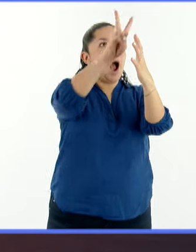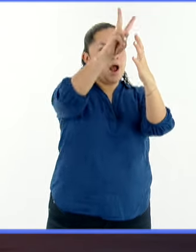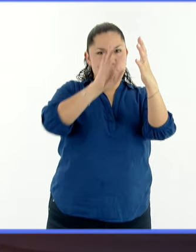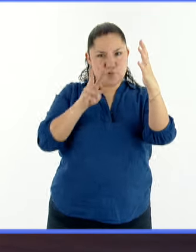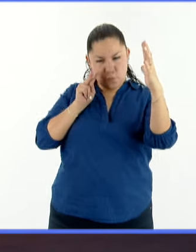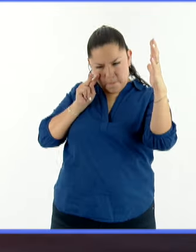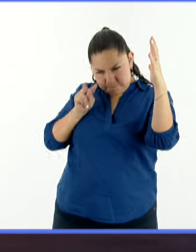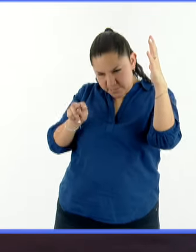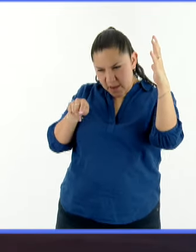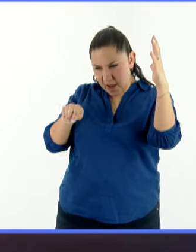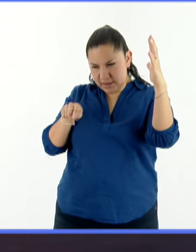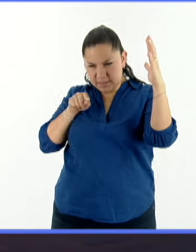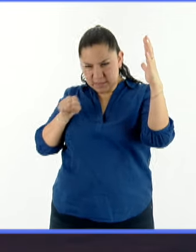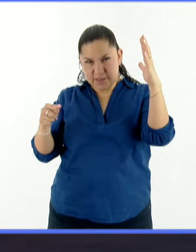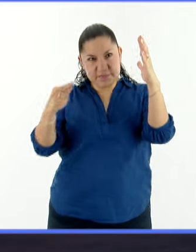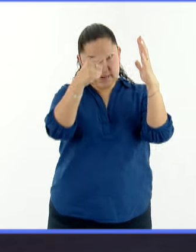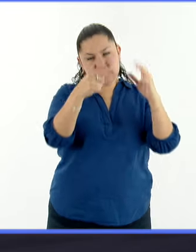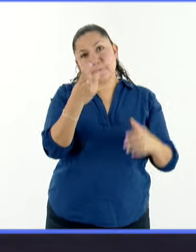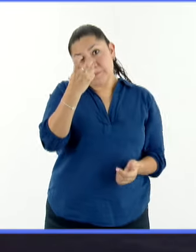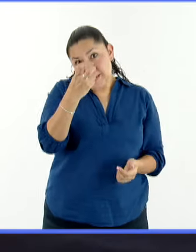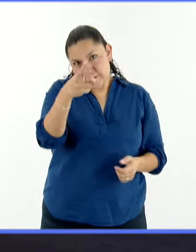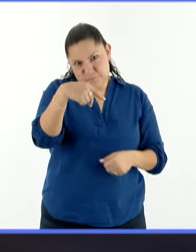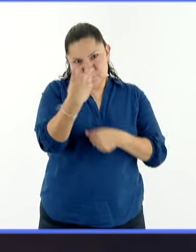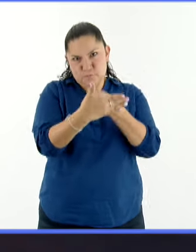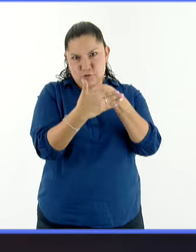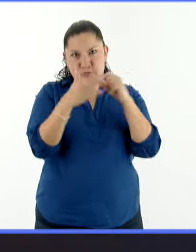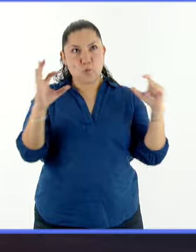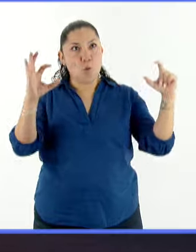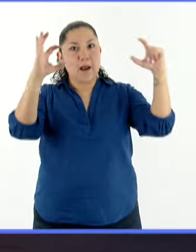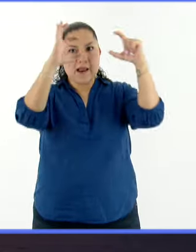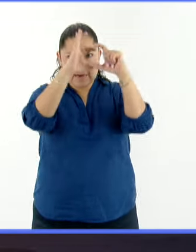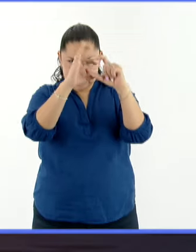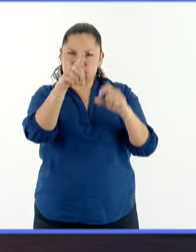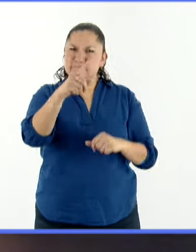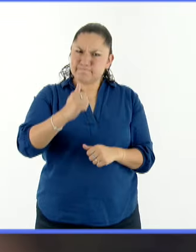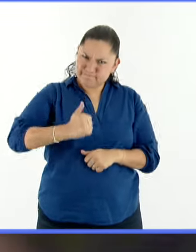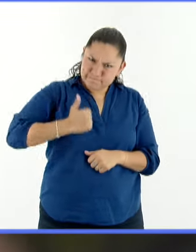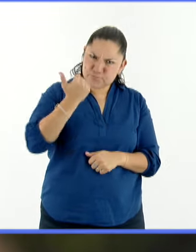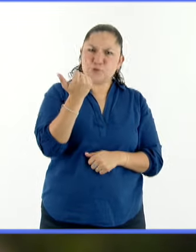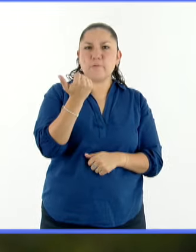las medidas de seguridad adecuadas para poder seguir disfrutando del color.